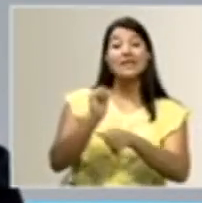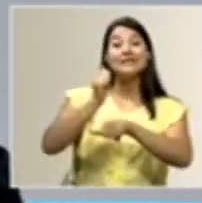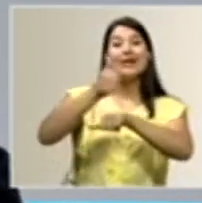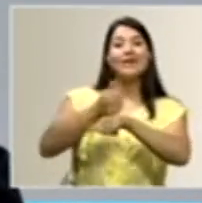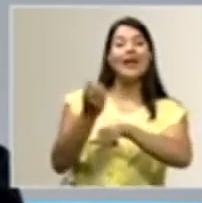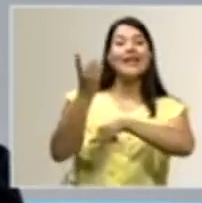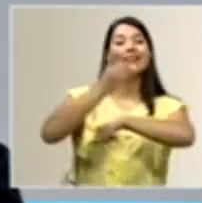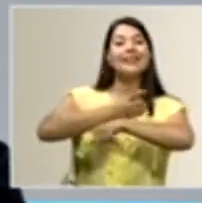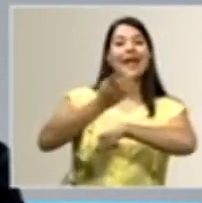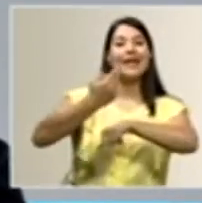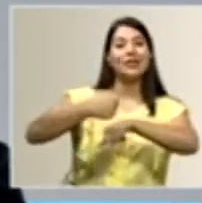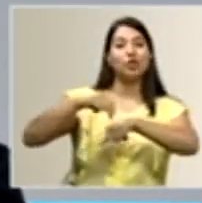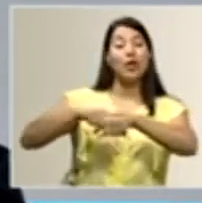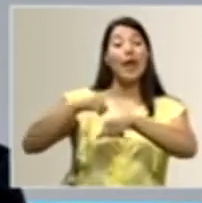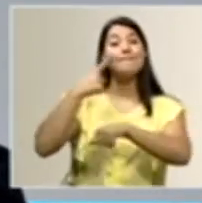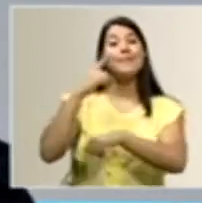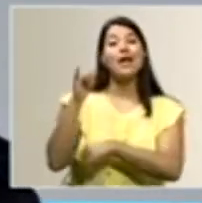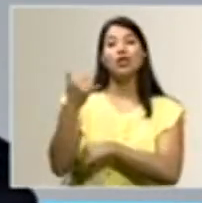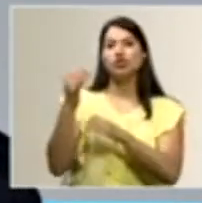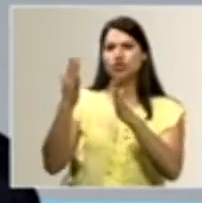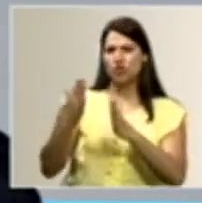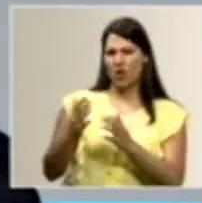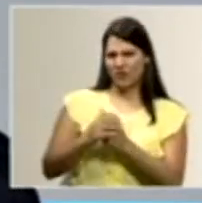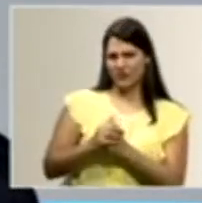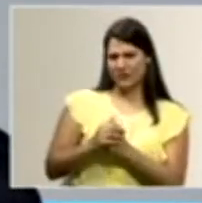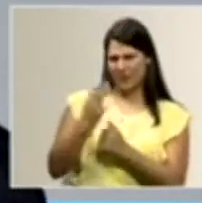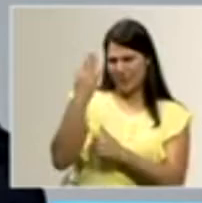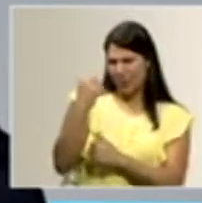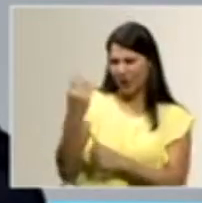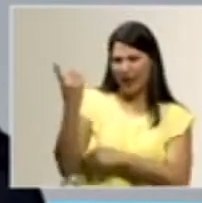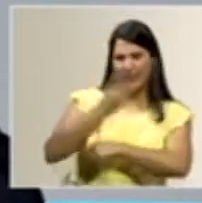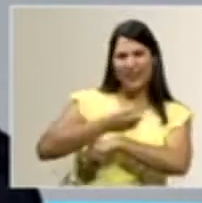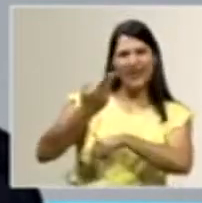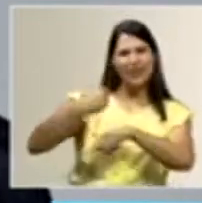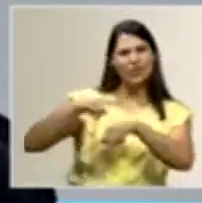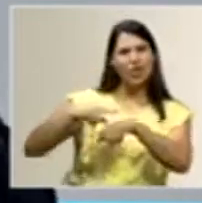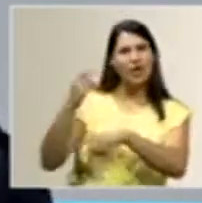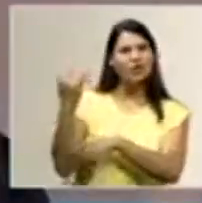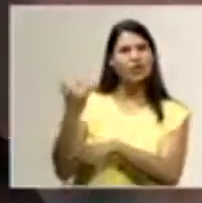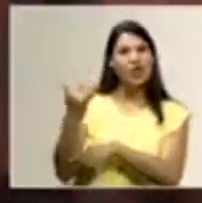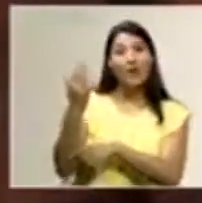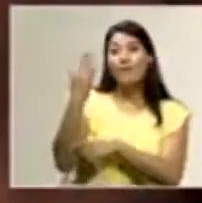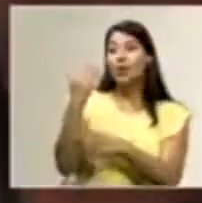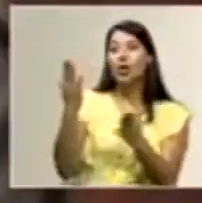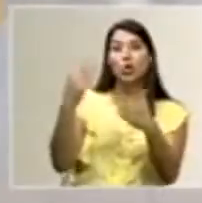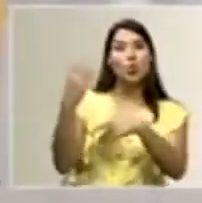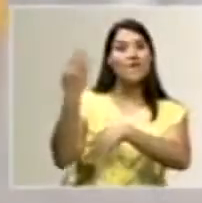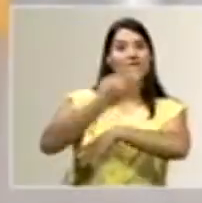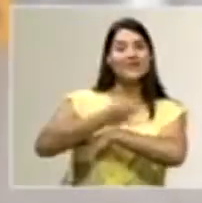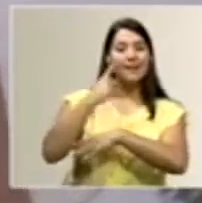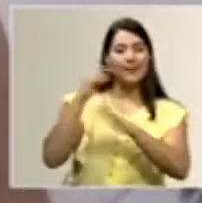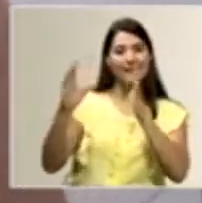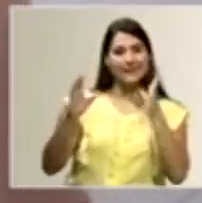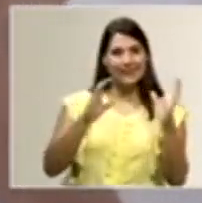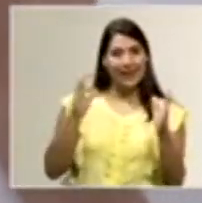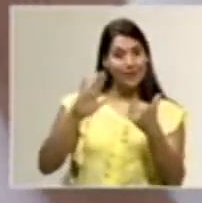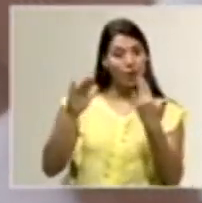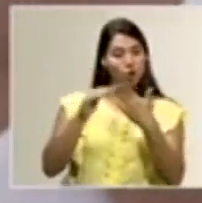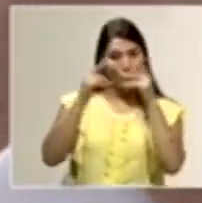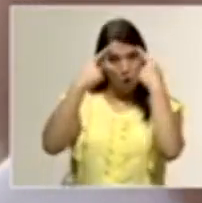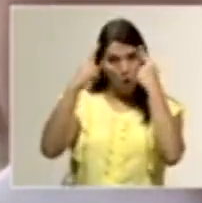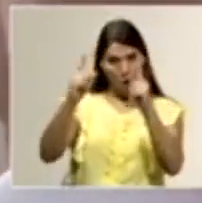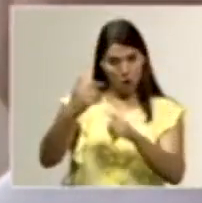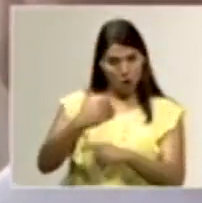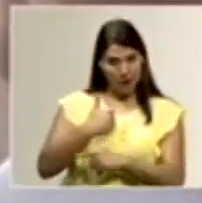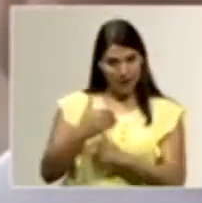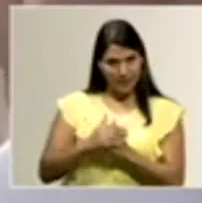¿Y por qué el Día Nacional del Surf? Bueno, porque no tenemos una fecha donde podamos celebrar semejantes éxitos que tenemos, porque realmente